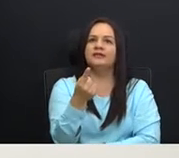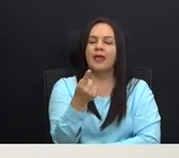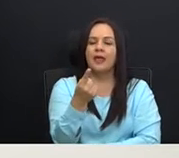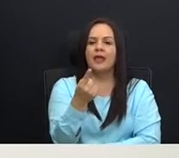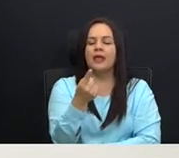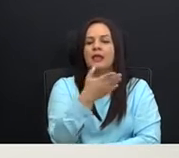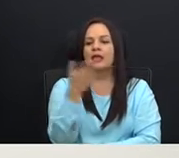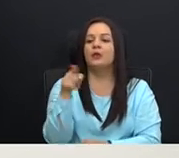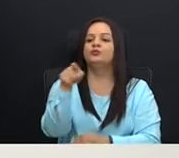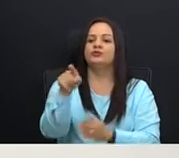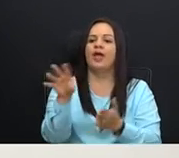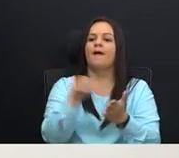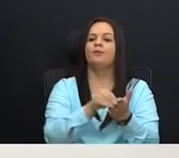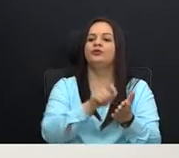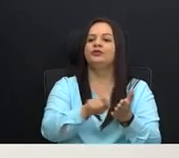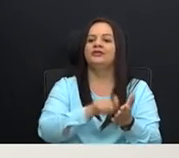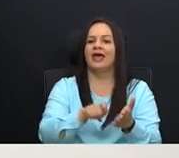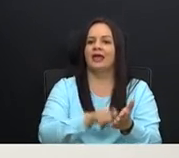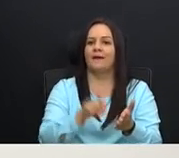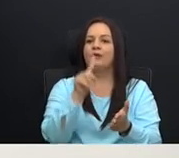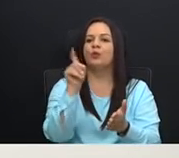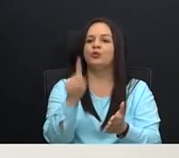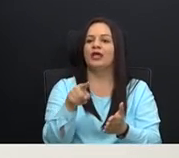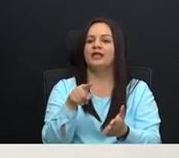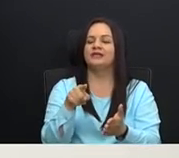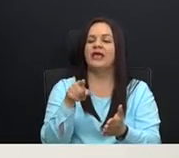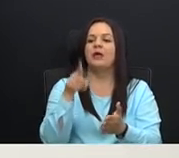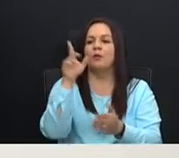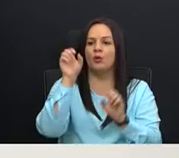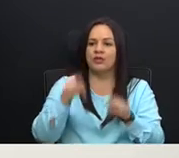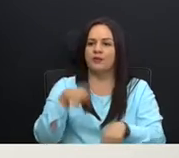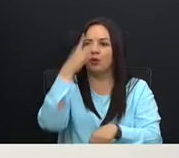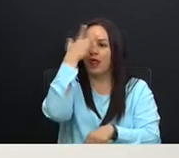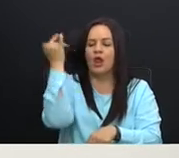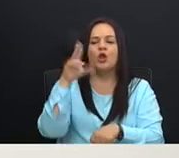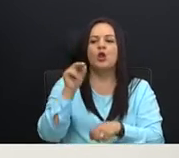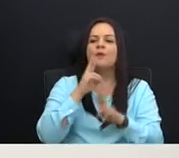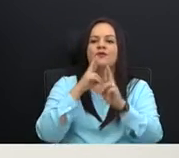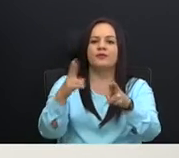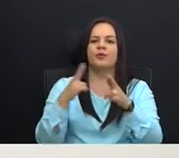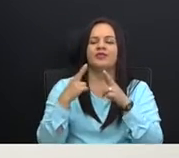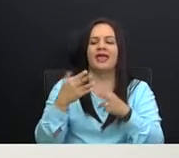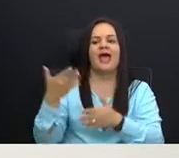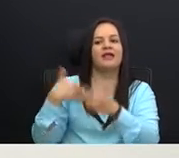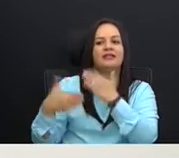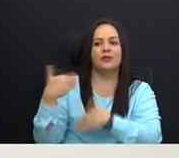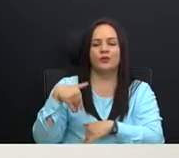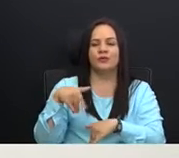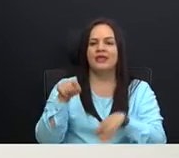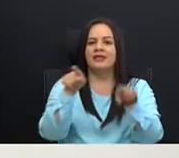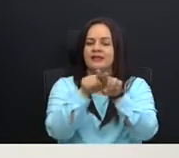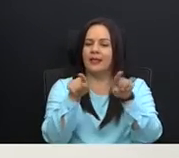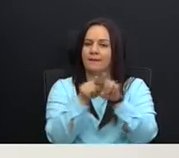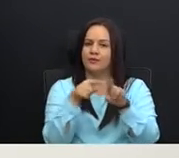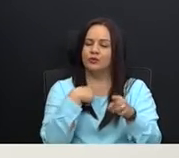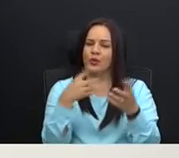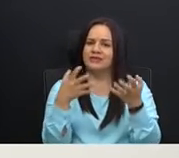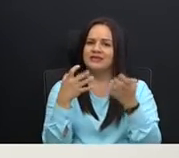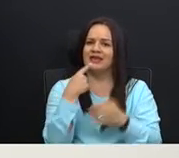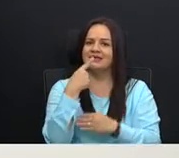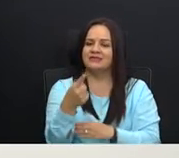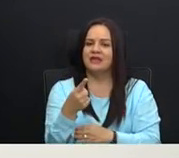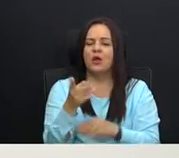apuntar a las preguntas, le hice, porque se le pueden olvidar, no me contestó, ninguna de las anteriores, y yo quería decirle, también, cuál es la